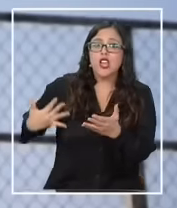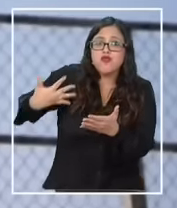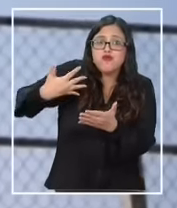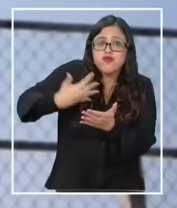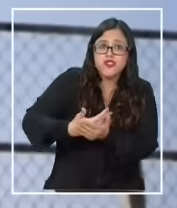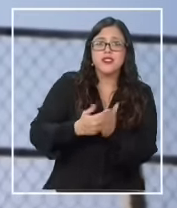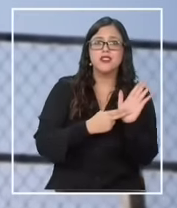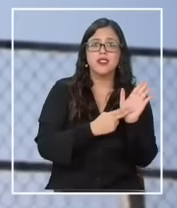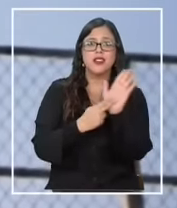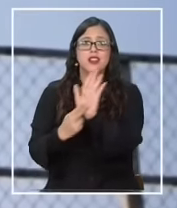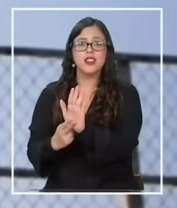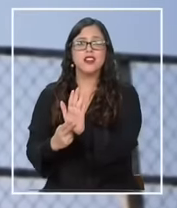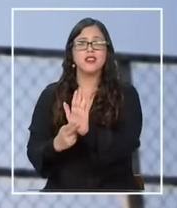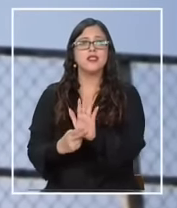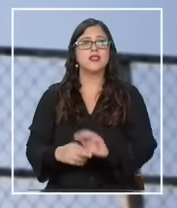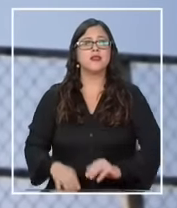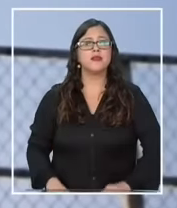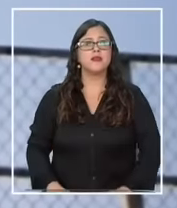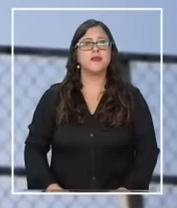estreno